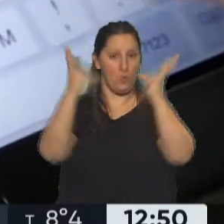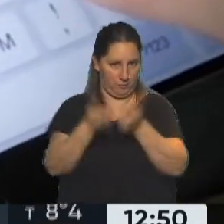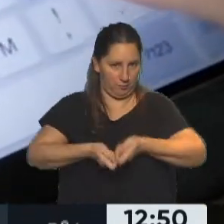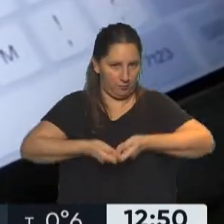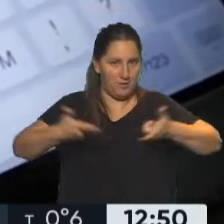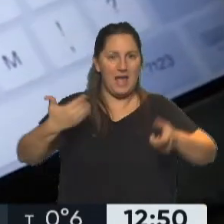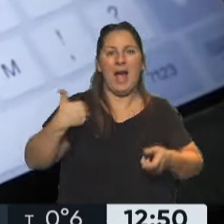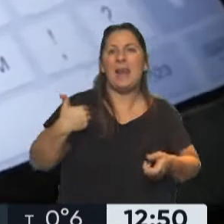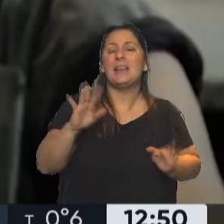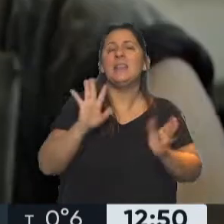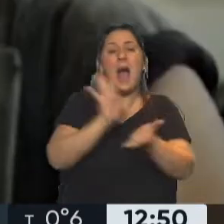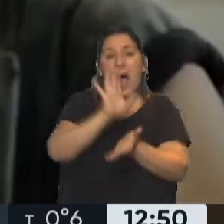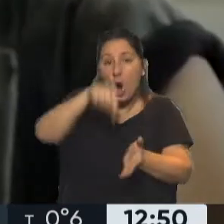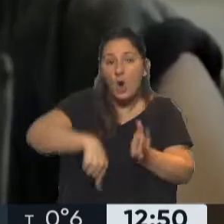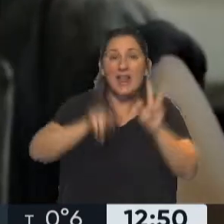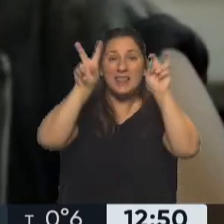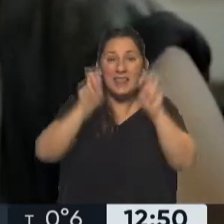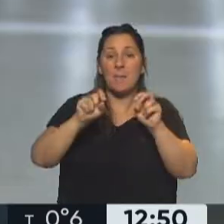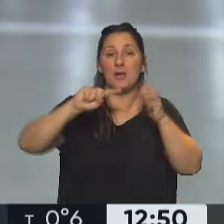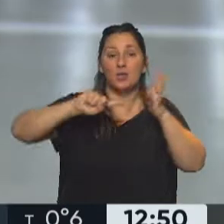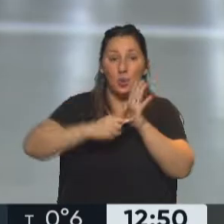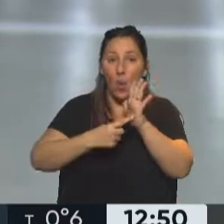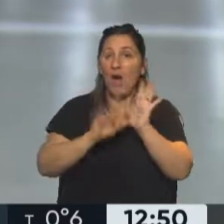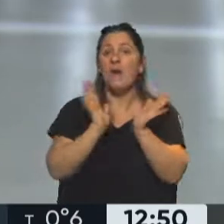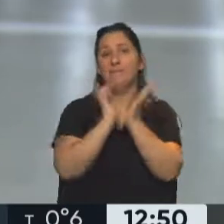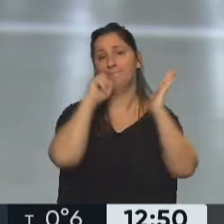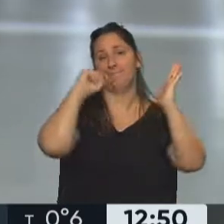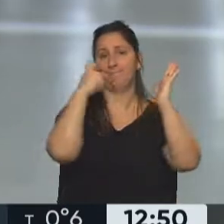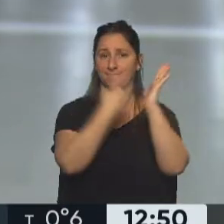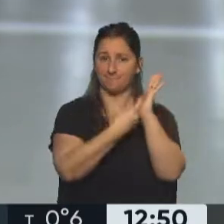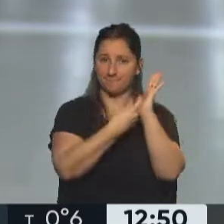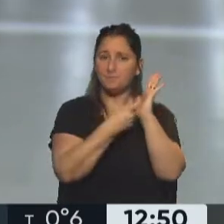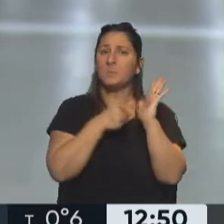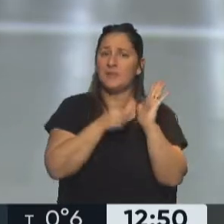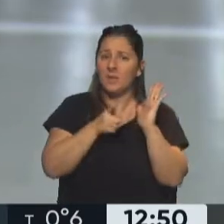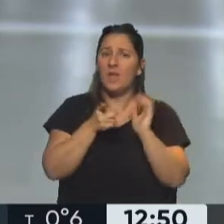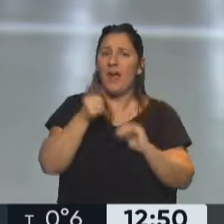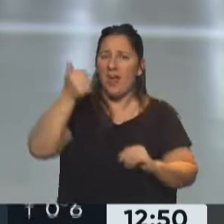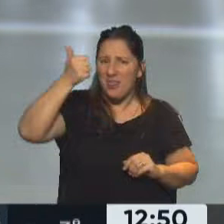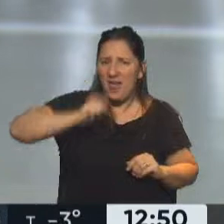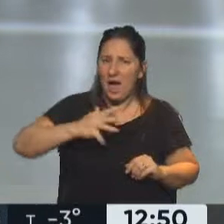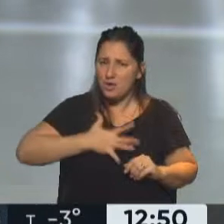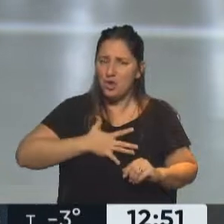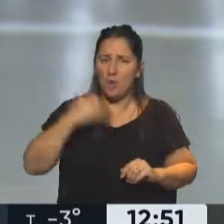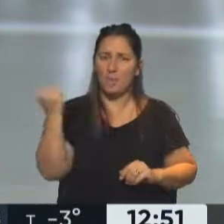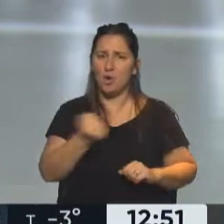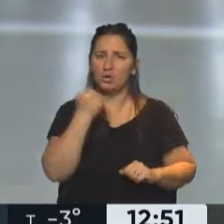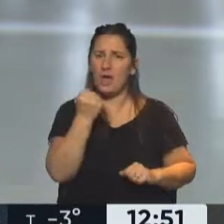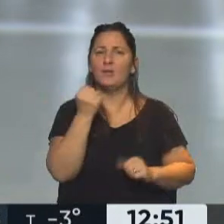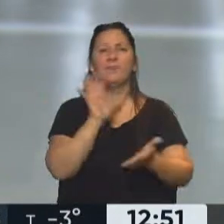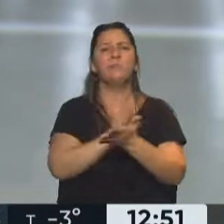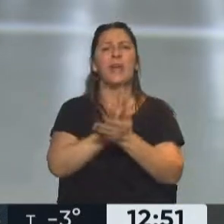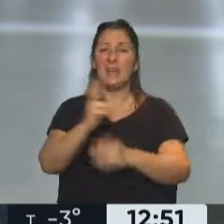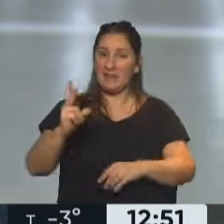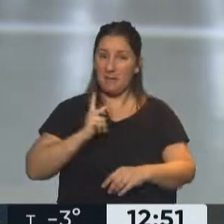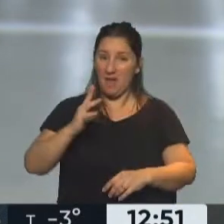meramente es una contravención en el ámbito de la ciudad de Buenos Aires y que genera un daño muy, pero muy profundo. Hablamos de una violación